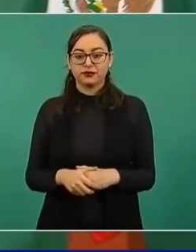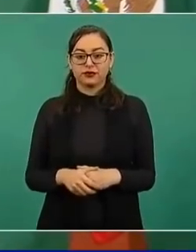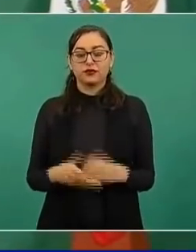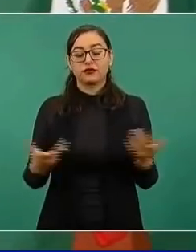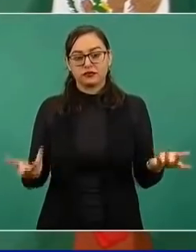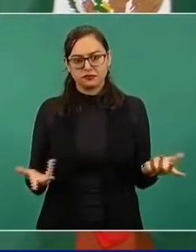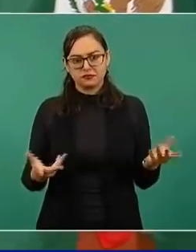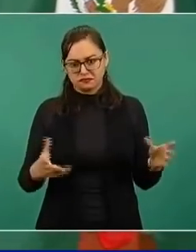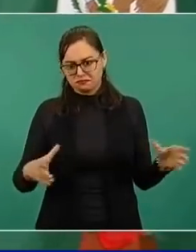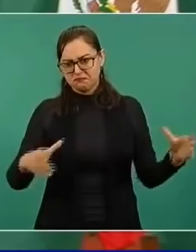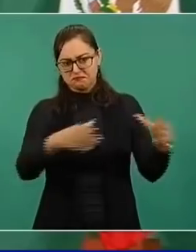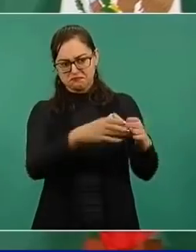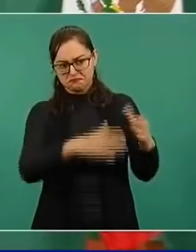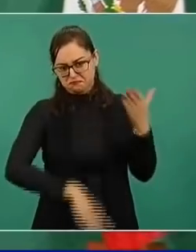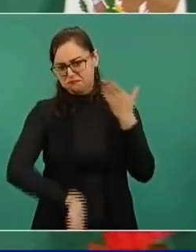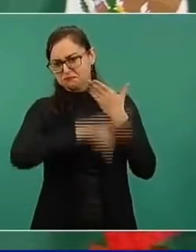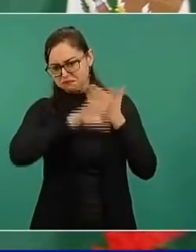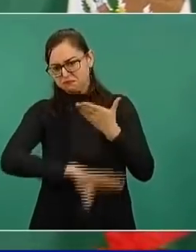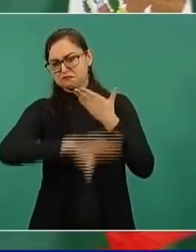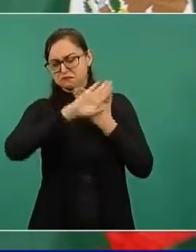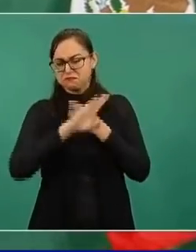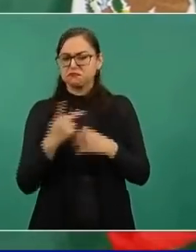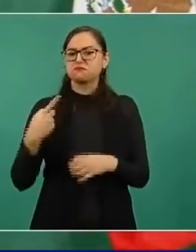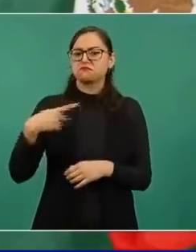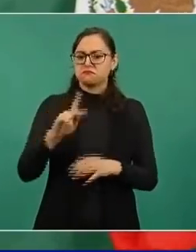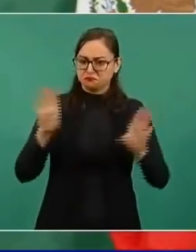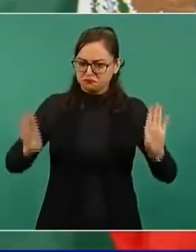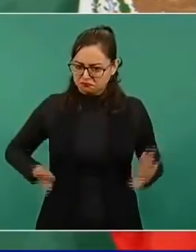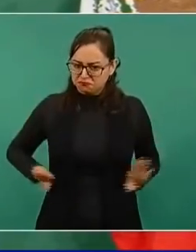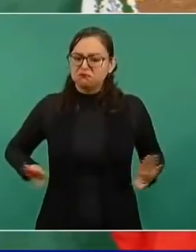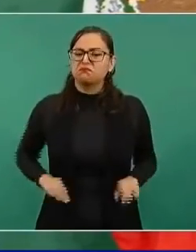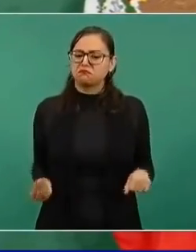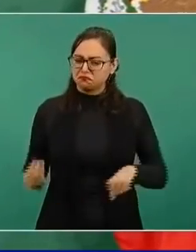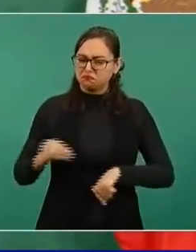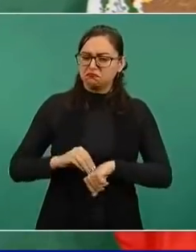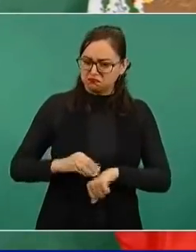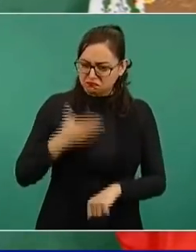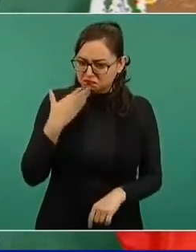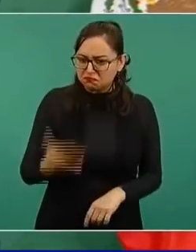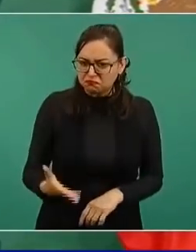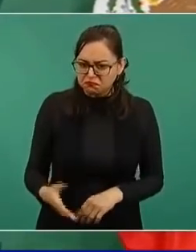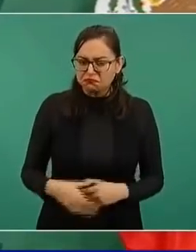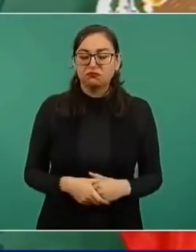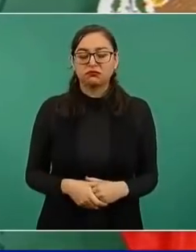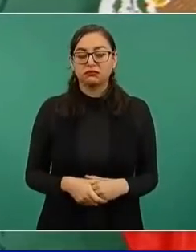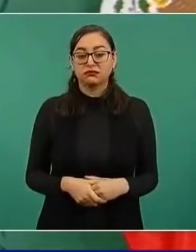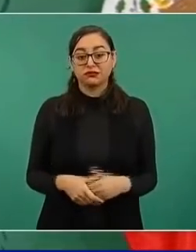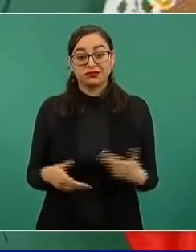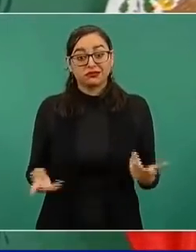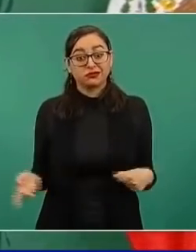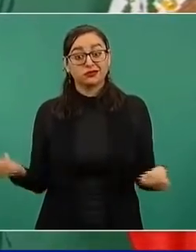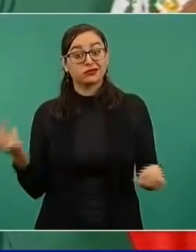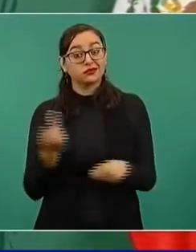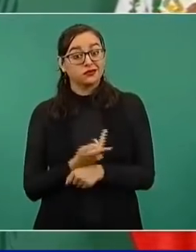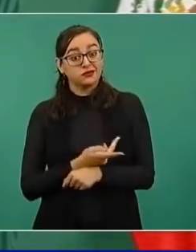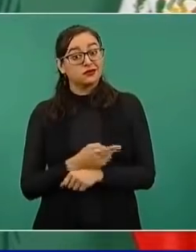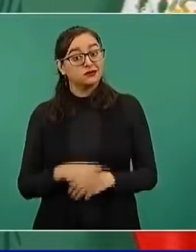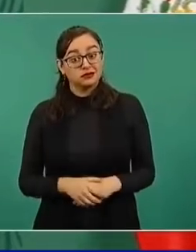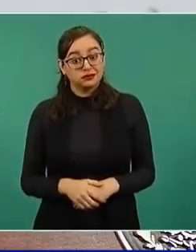muy bien los adversarios. Es que, en otras partes,